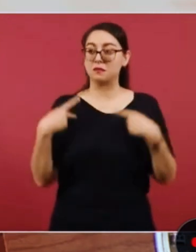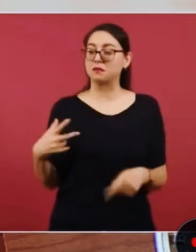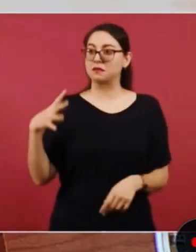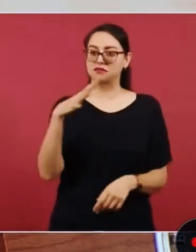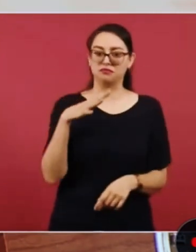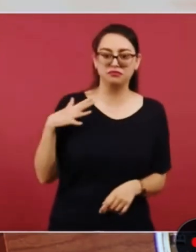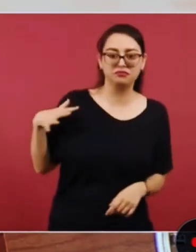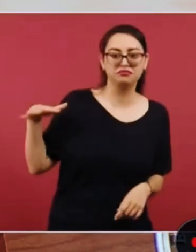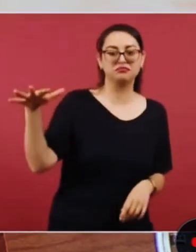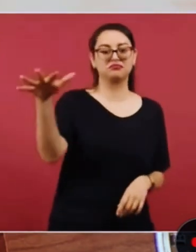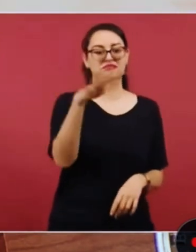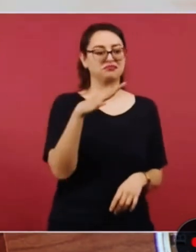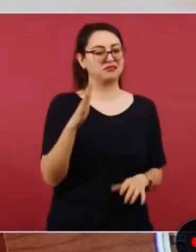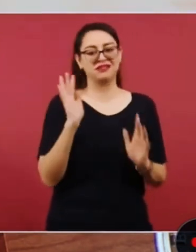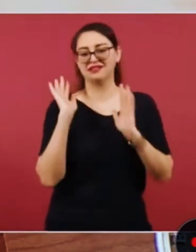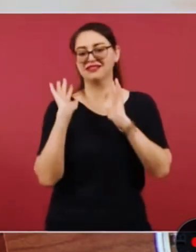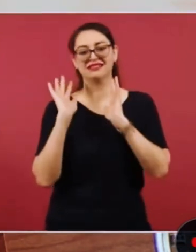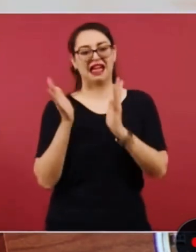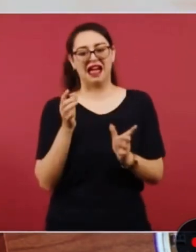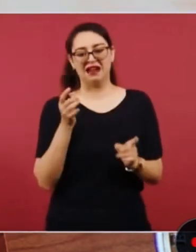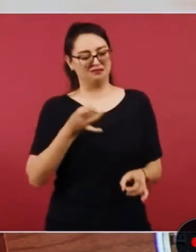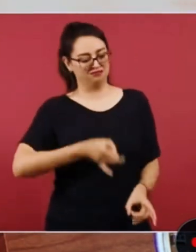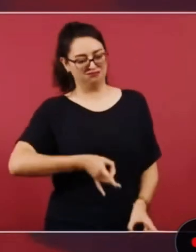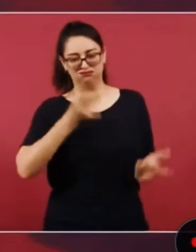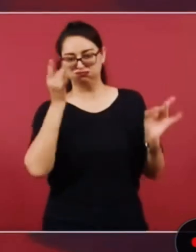y nosotros no vamos a fallar